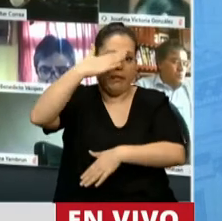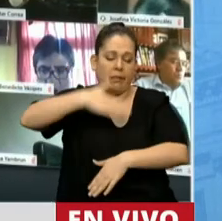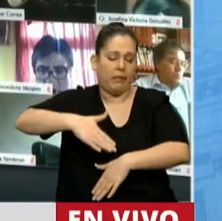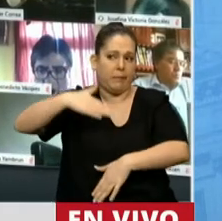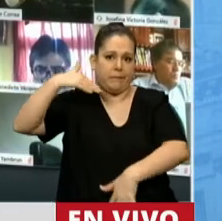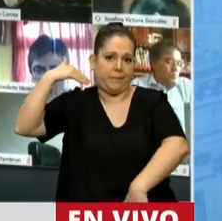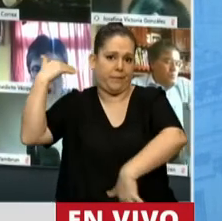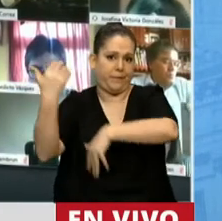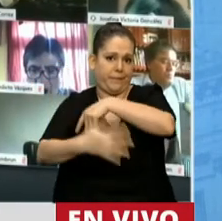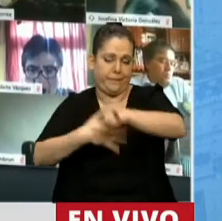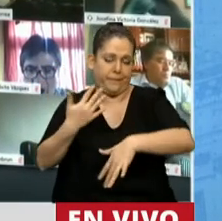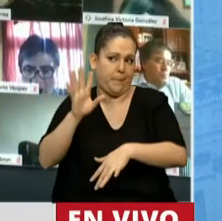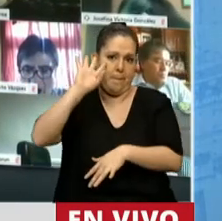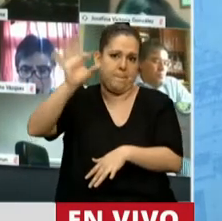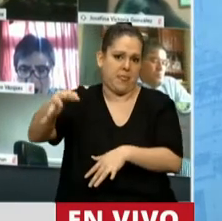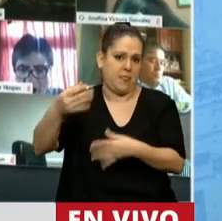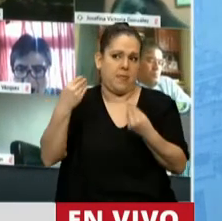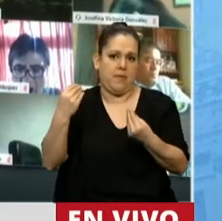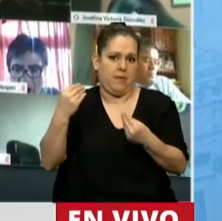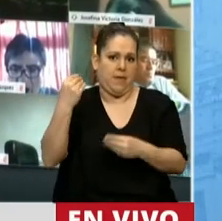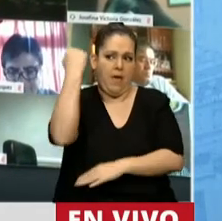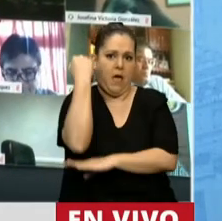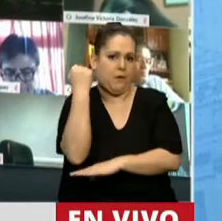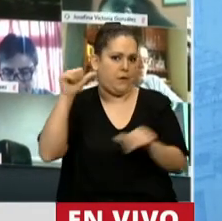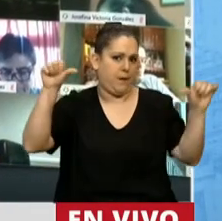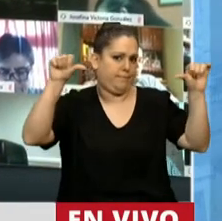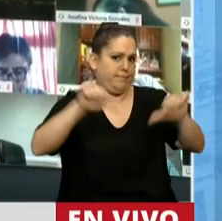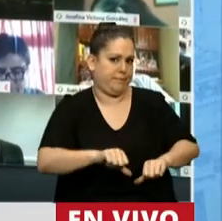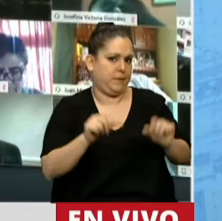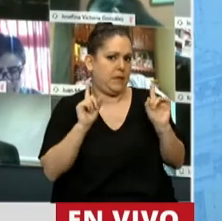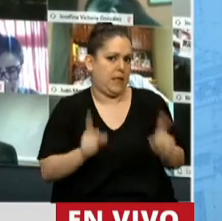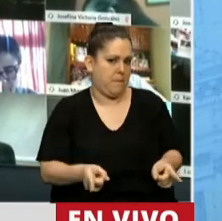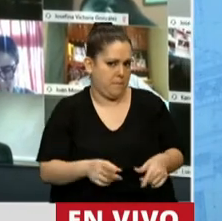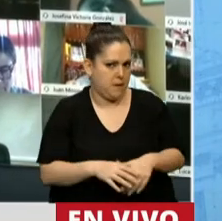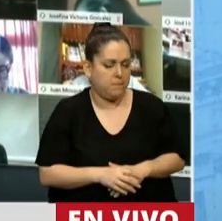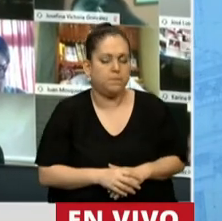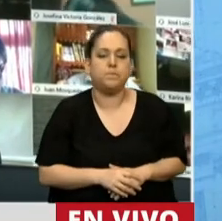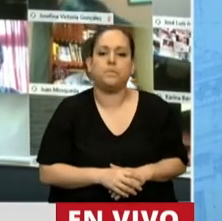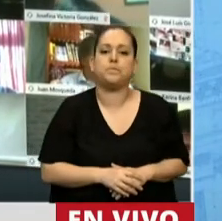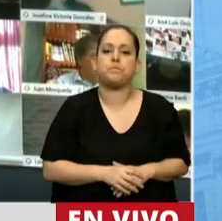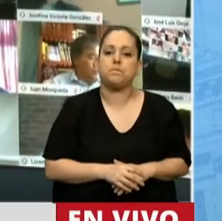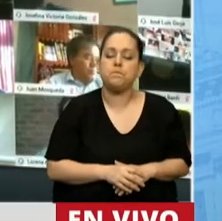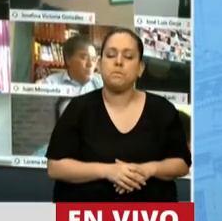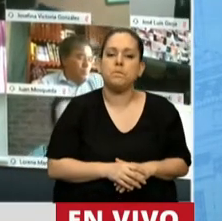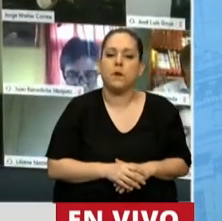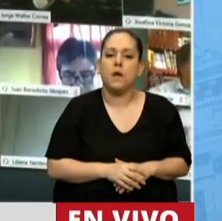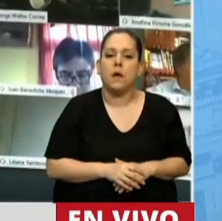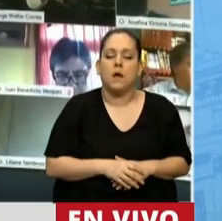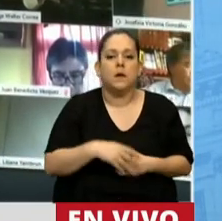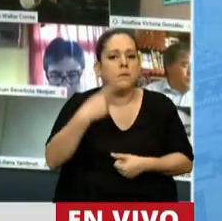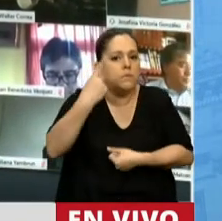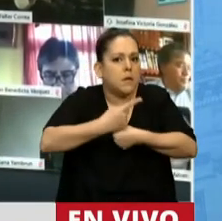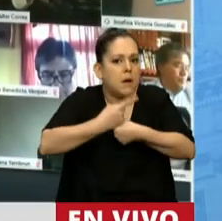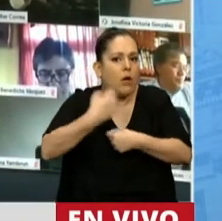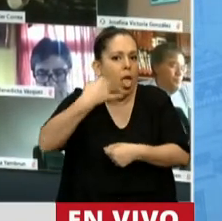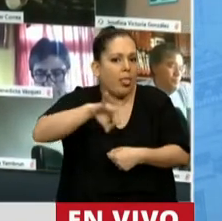repercutieron claramente en la economía. Y secundario a esto tuvo que primero salir a comprar